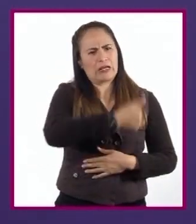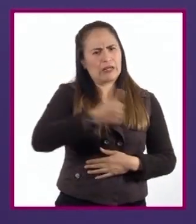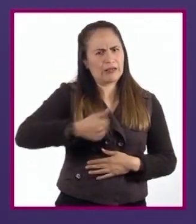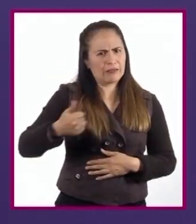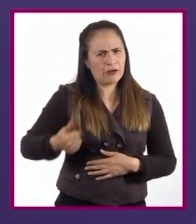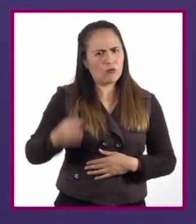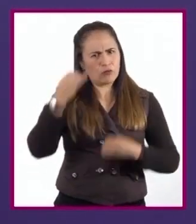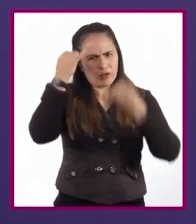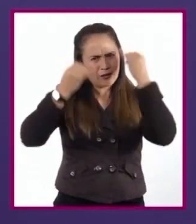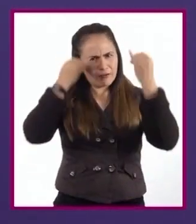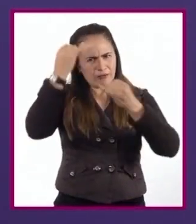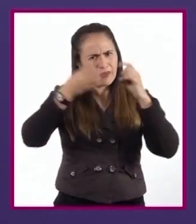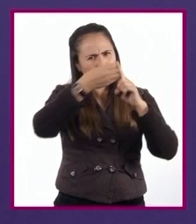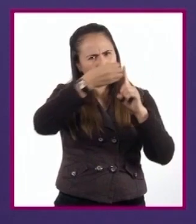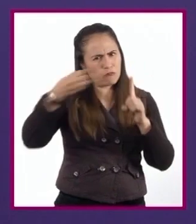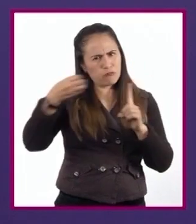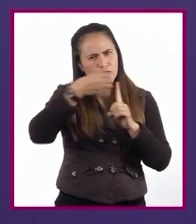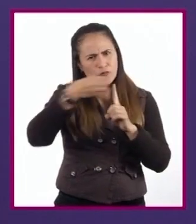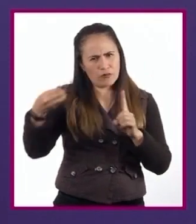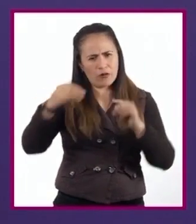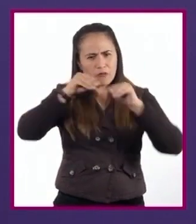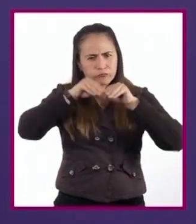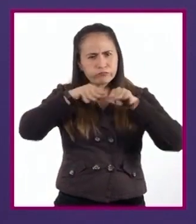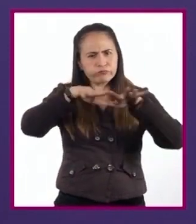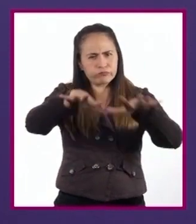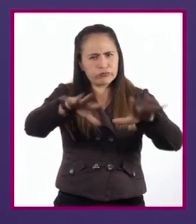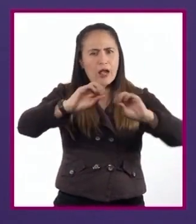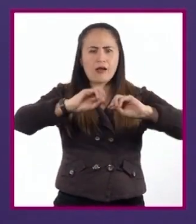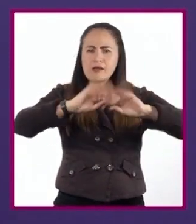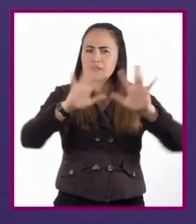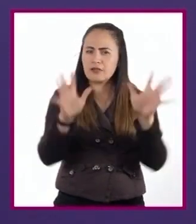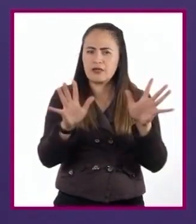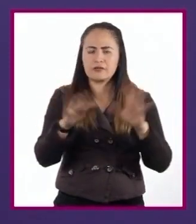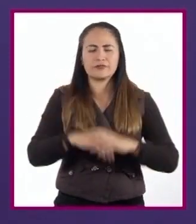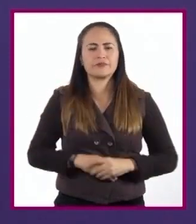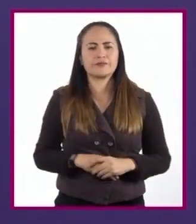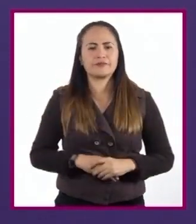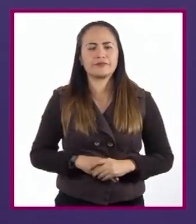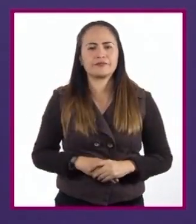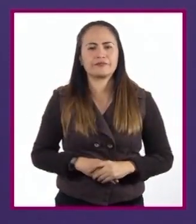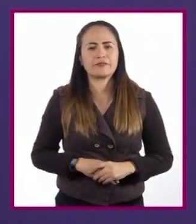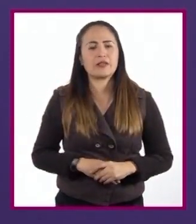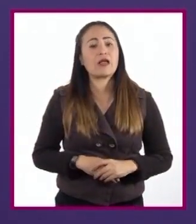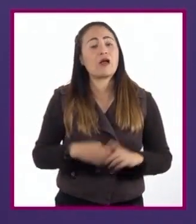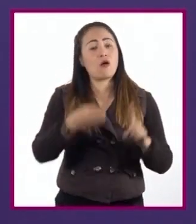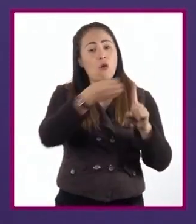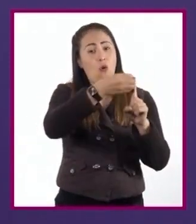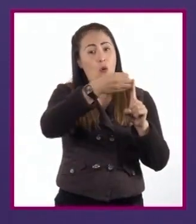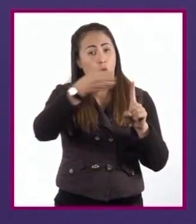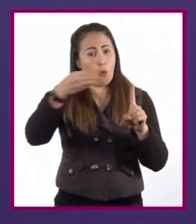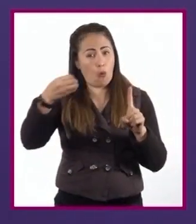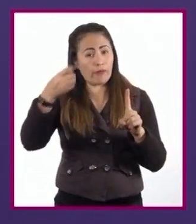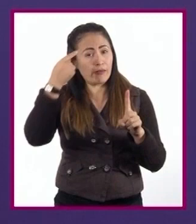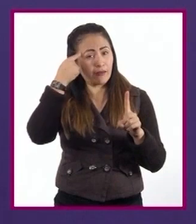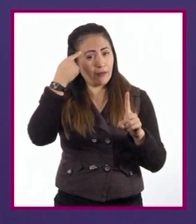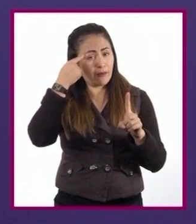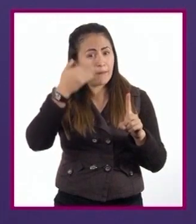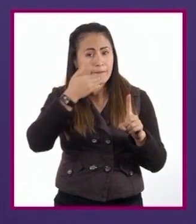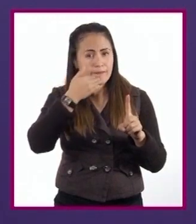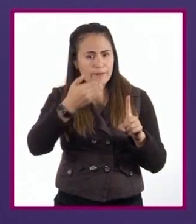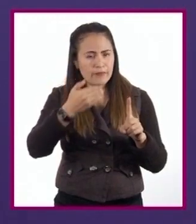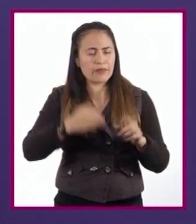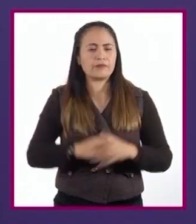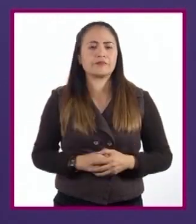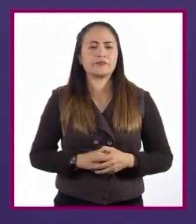organizar nuestras ideas y transmitirlas con claridad. De manera lógica y coherente, también es